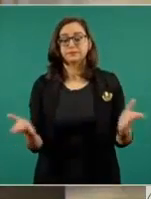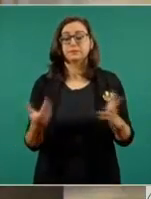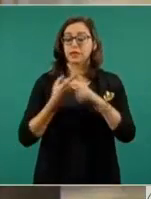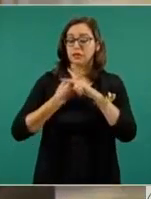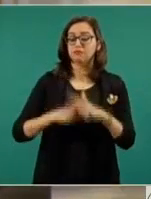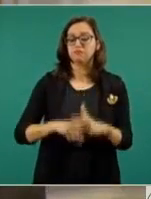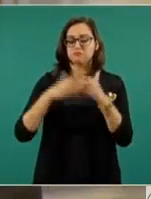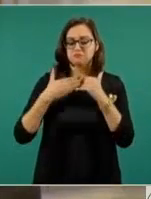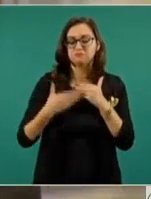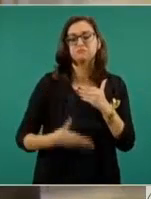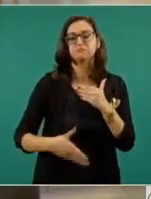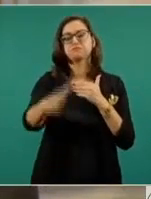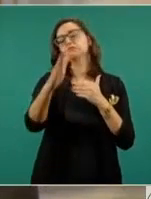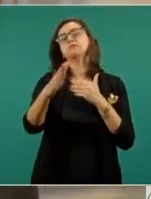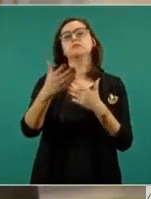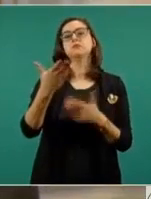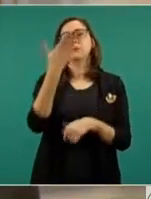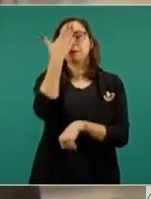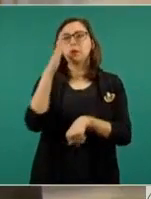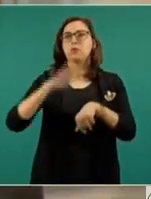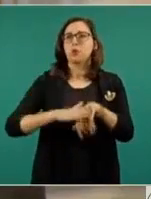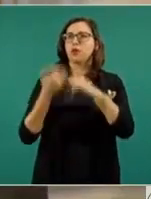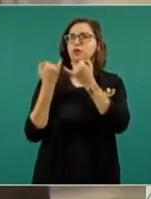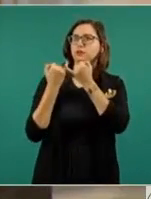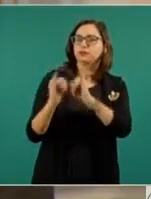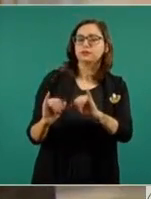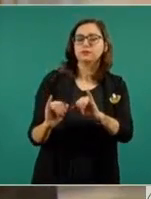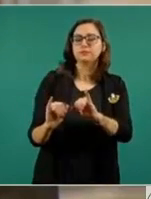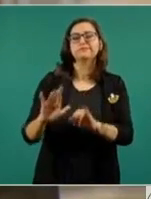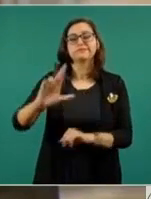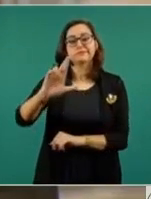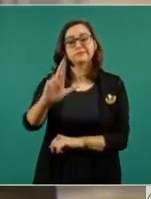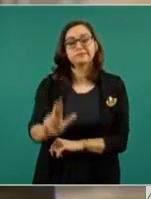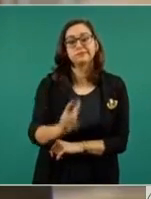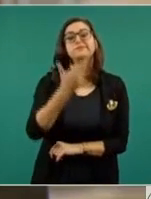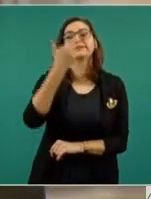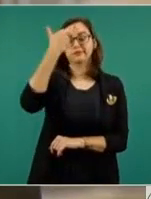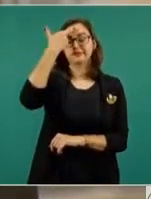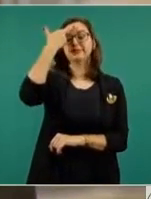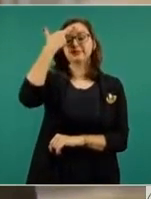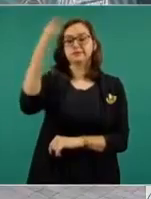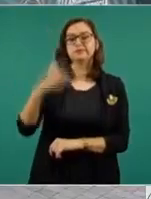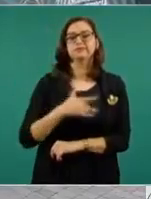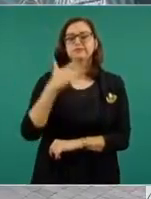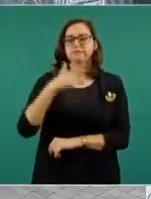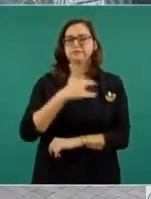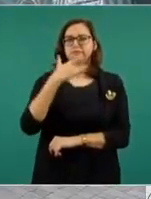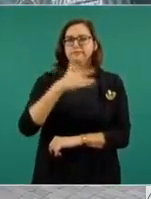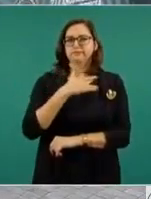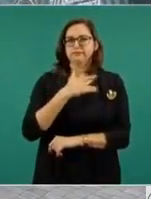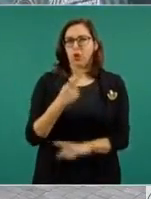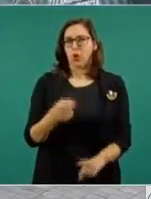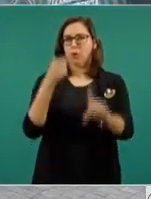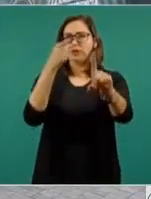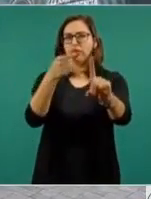inicio de la lucha de independencia, recordamos también que el principio motor para alcanzar fue el